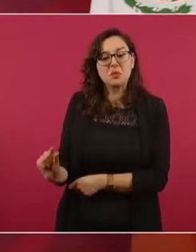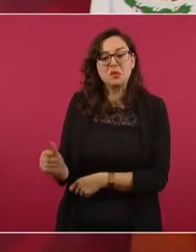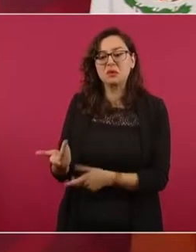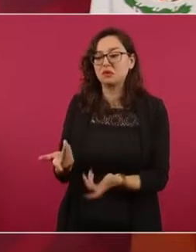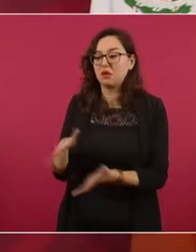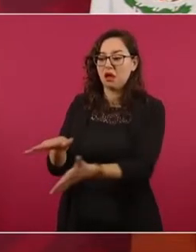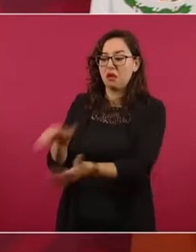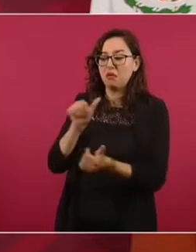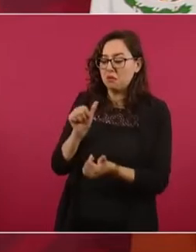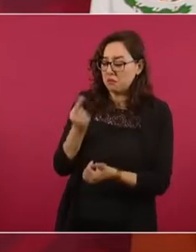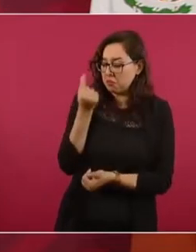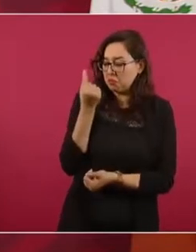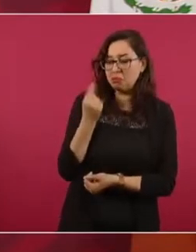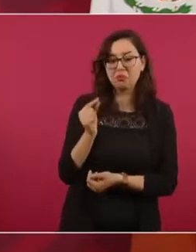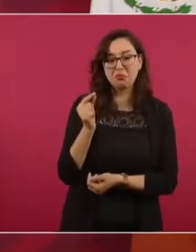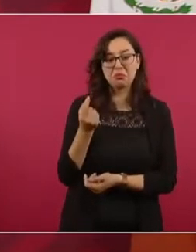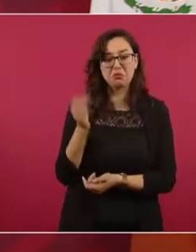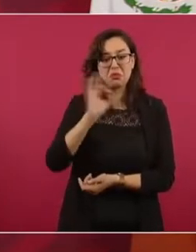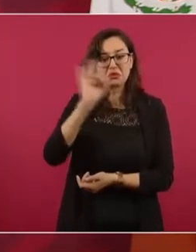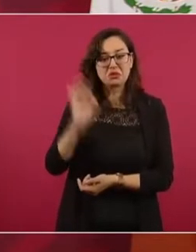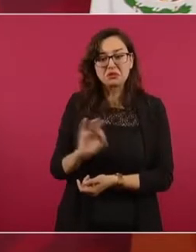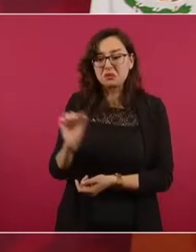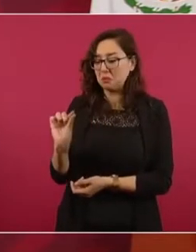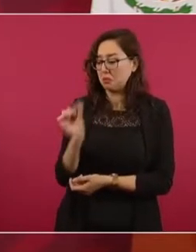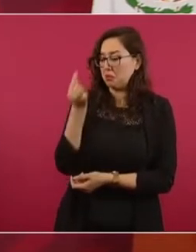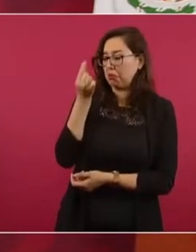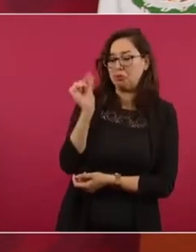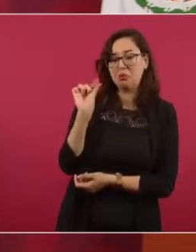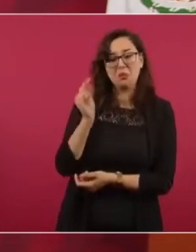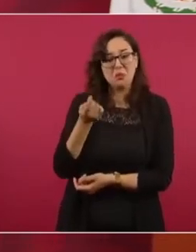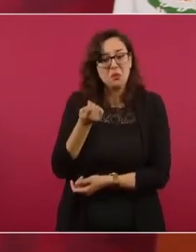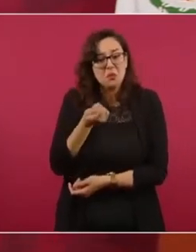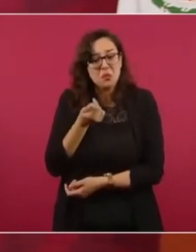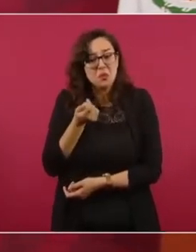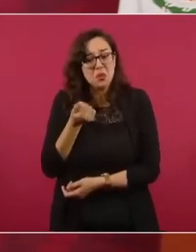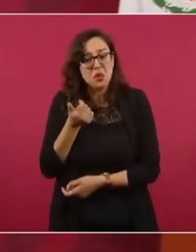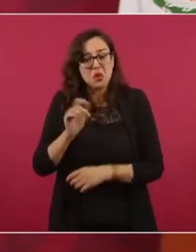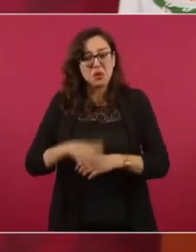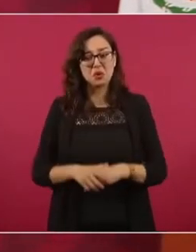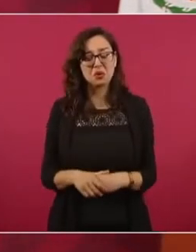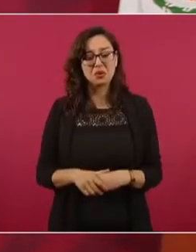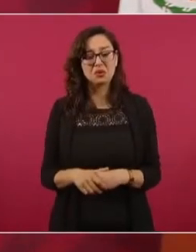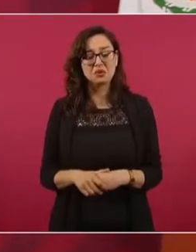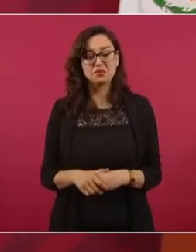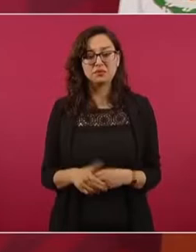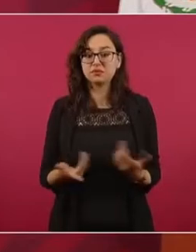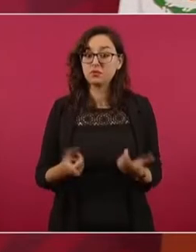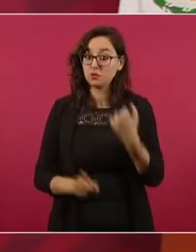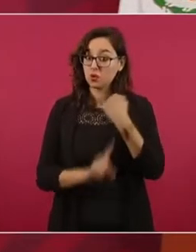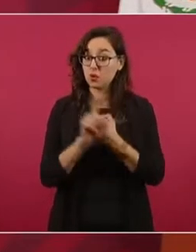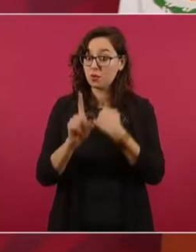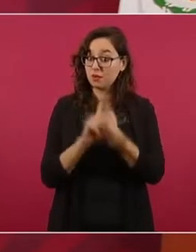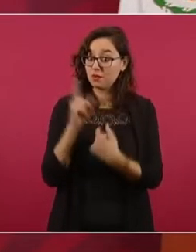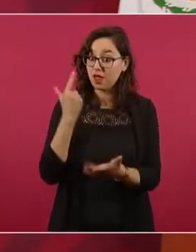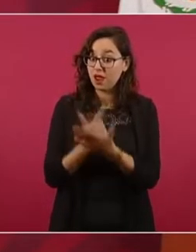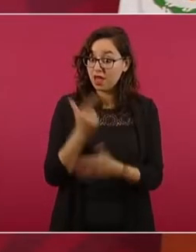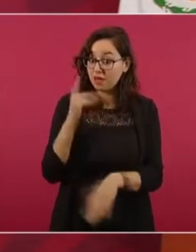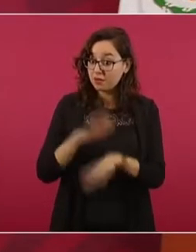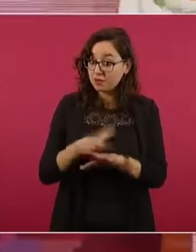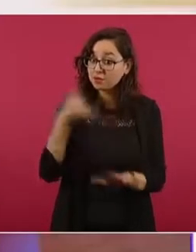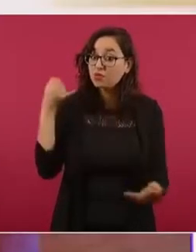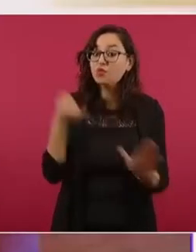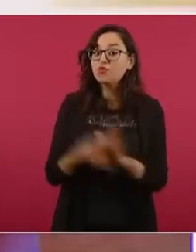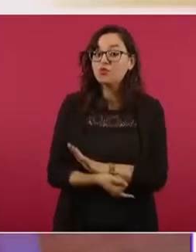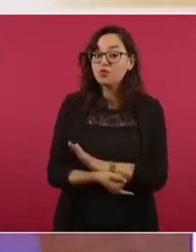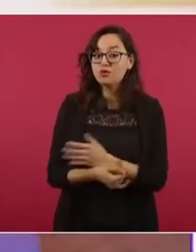¿En dónde estaba el problema de fondo? Lo que ocultaban de